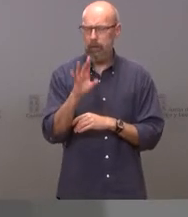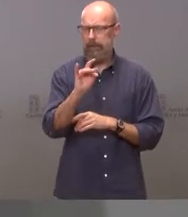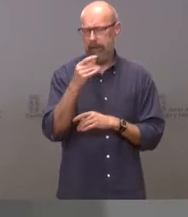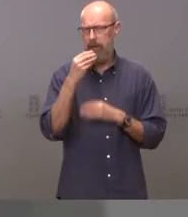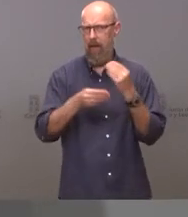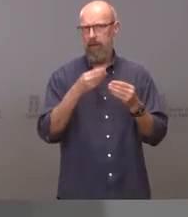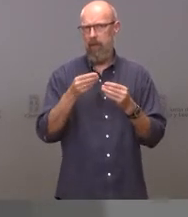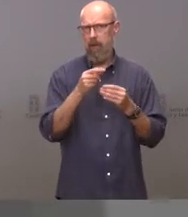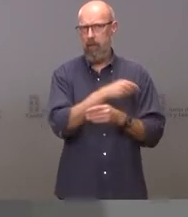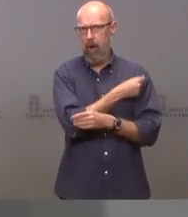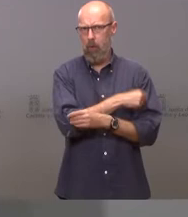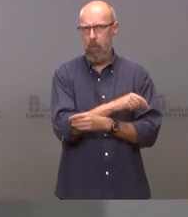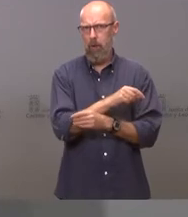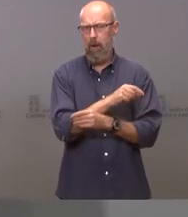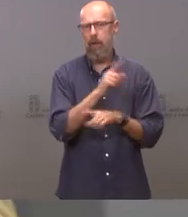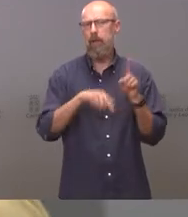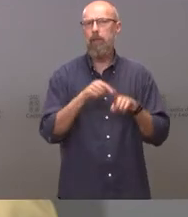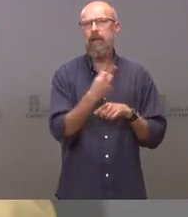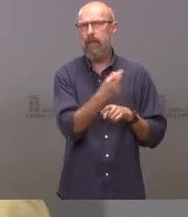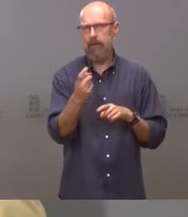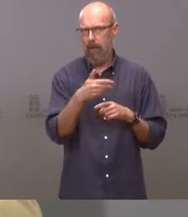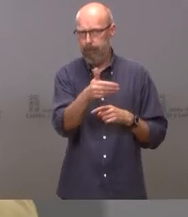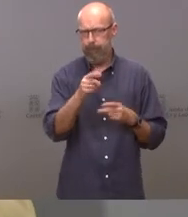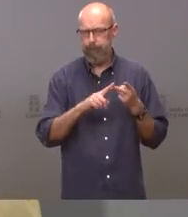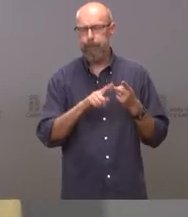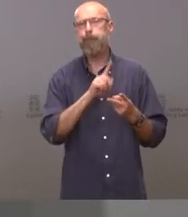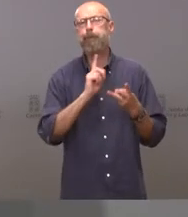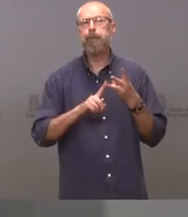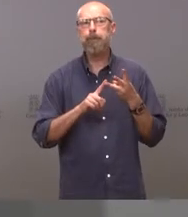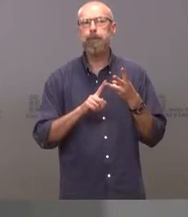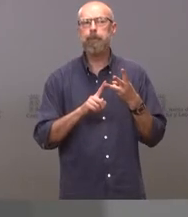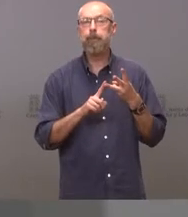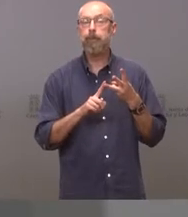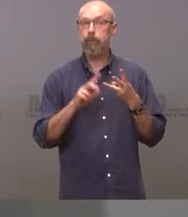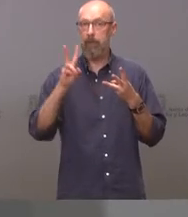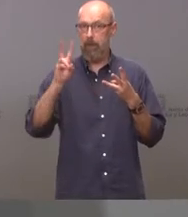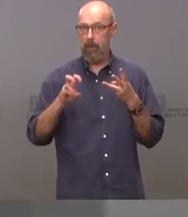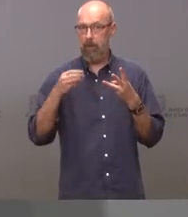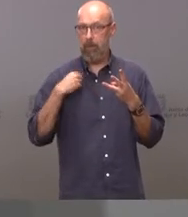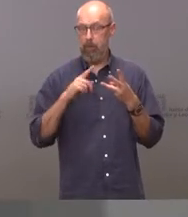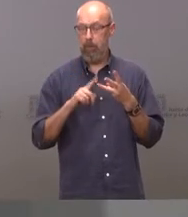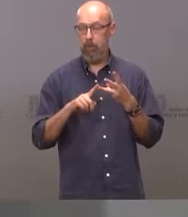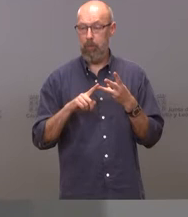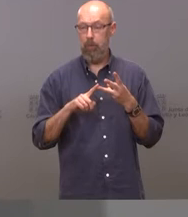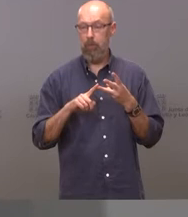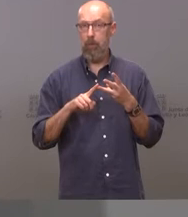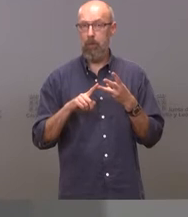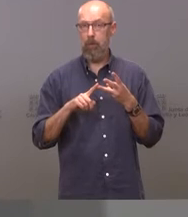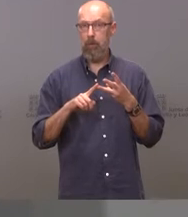cuando cuando sea preciso y sobre el asunto